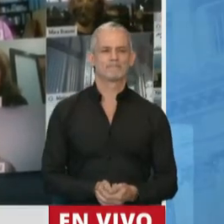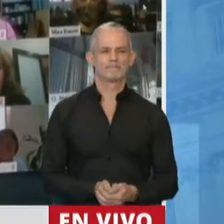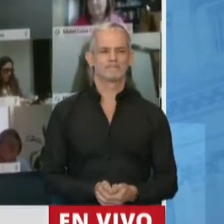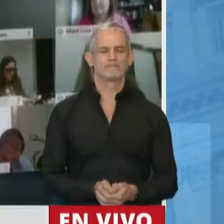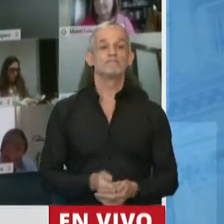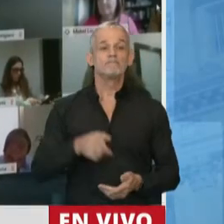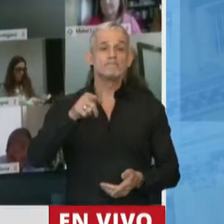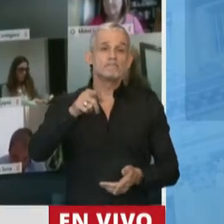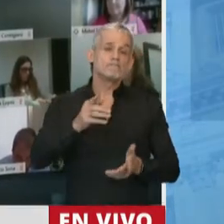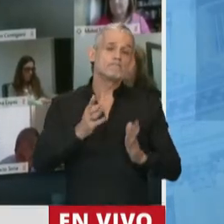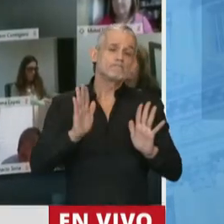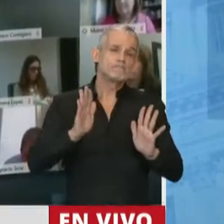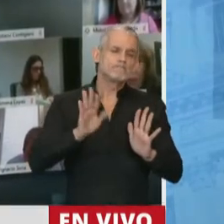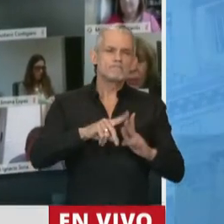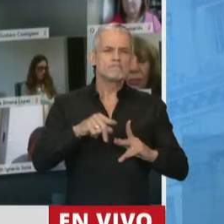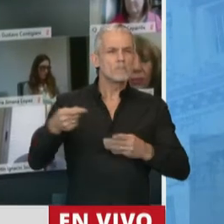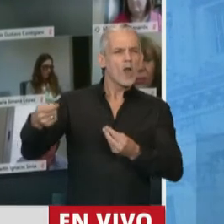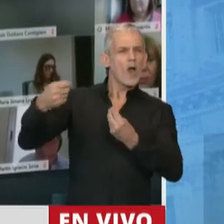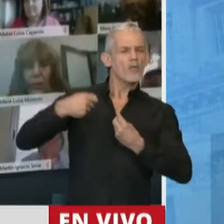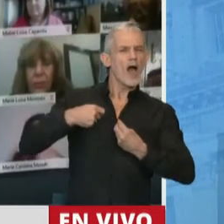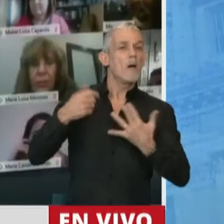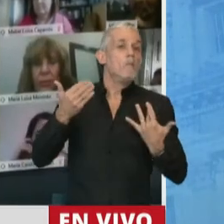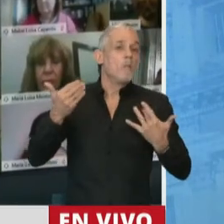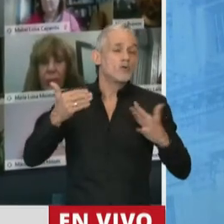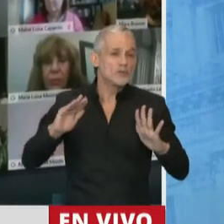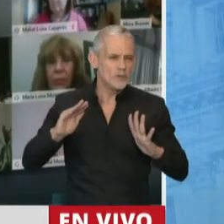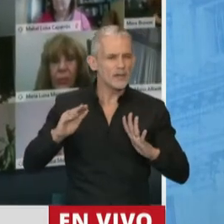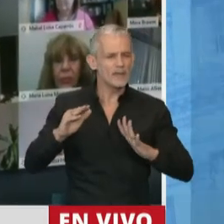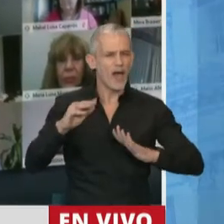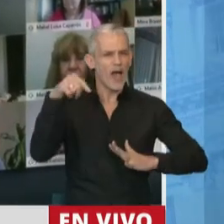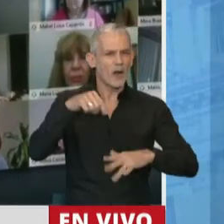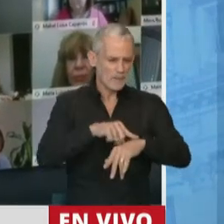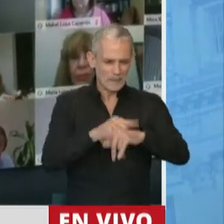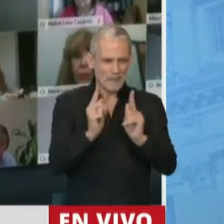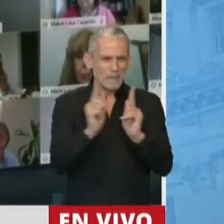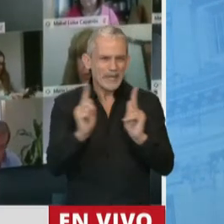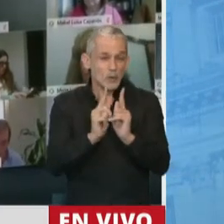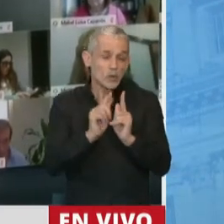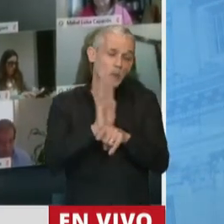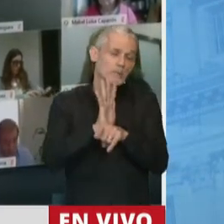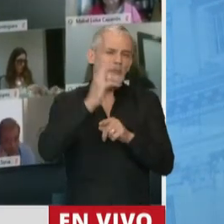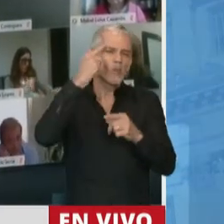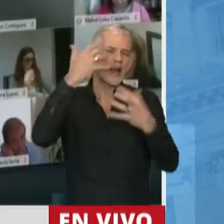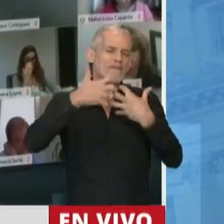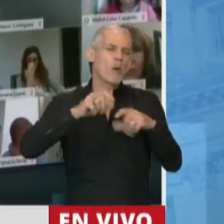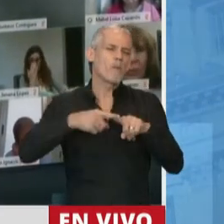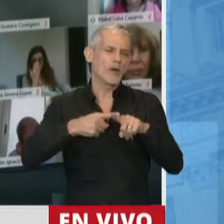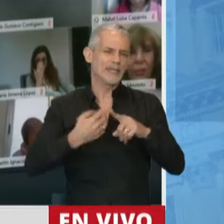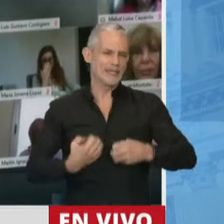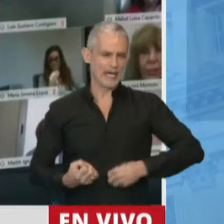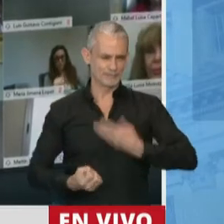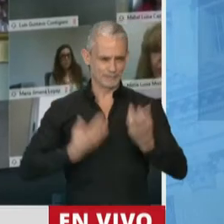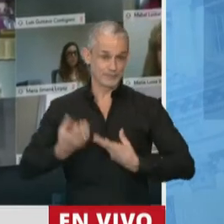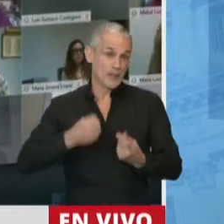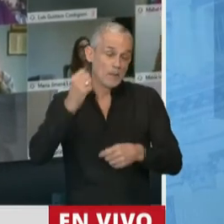Os ha ofrecido la posibilidad en estos minutos de hacer una reflexión política. La